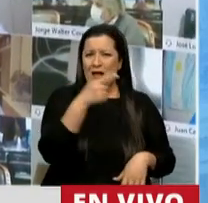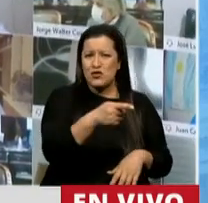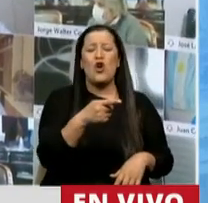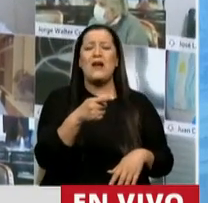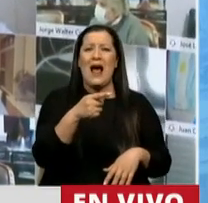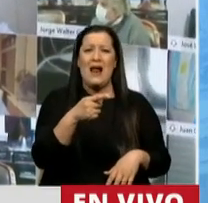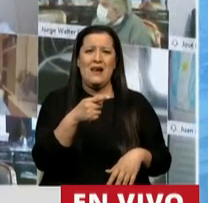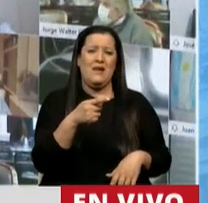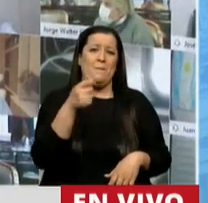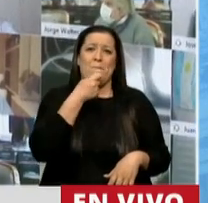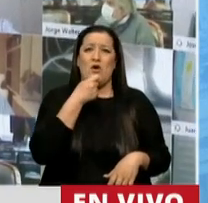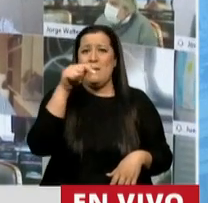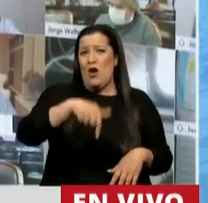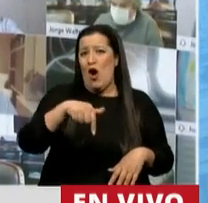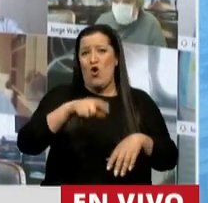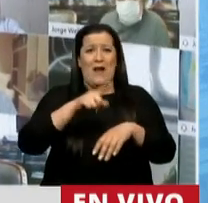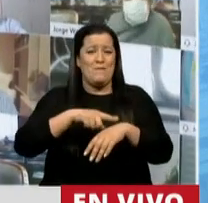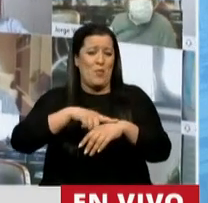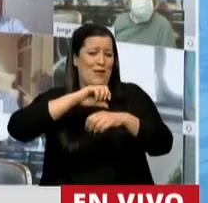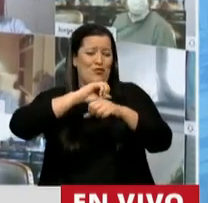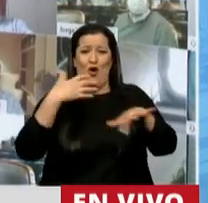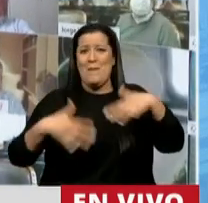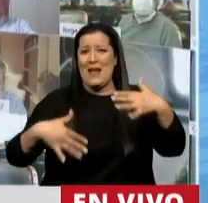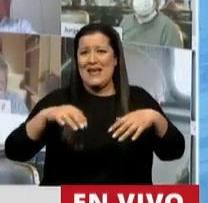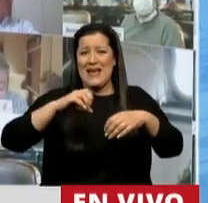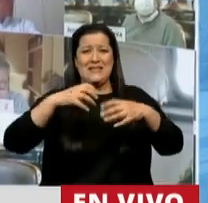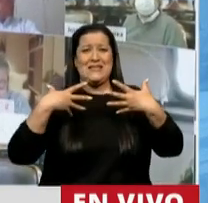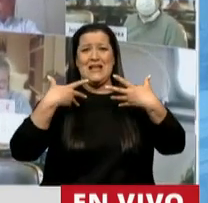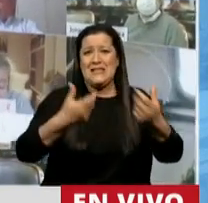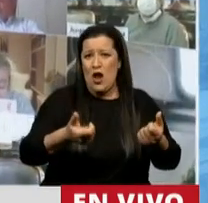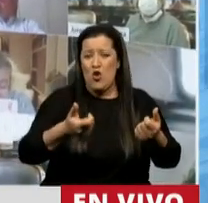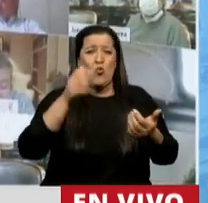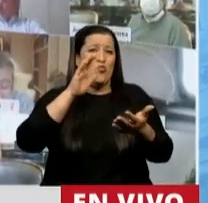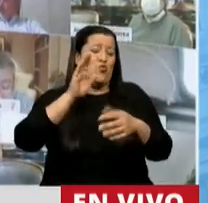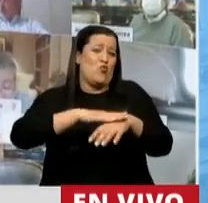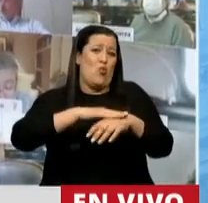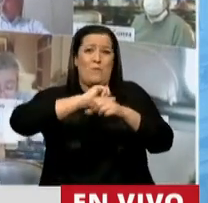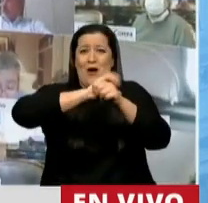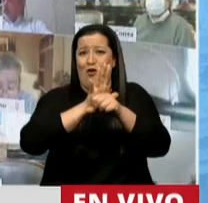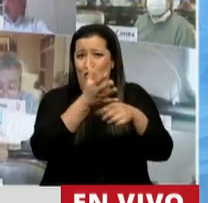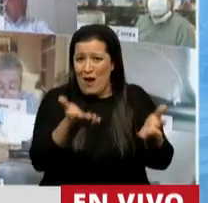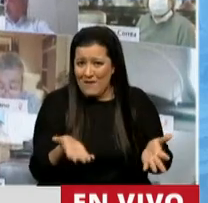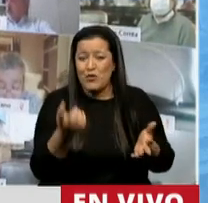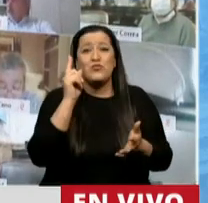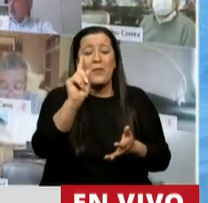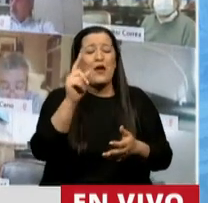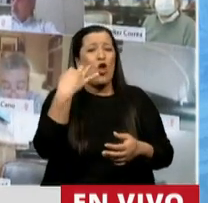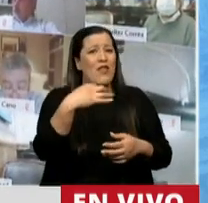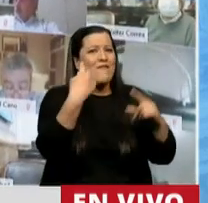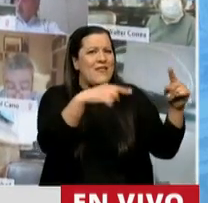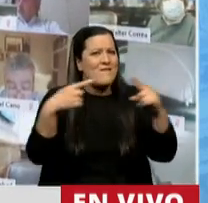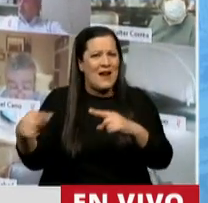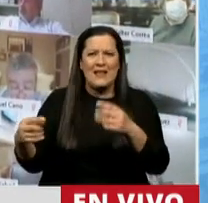ayuda, como es la actual emergencia sanitaria como consecuencia de la pandemia, diferenciar a aquellas